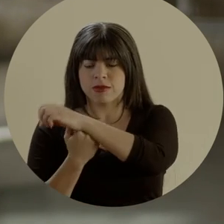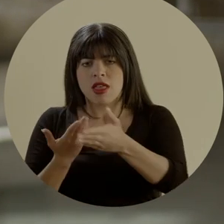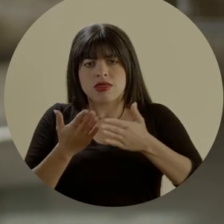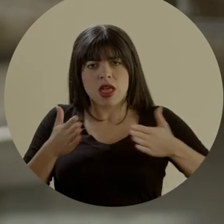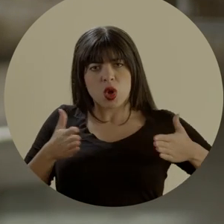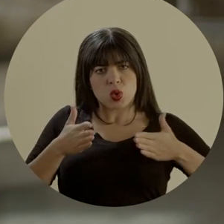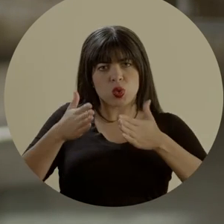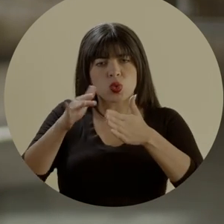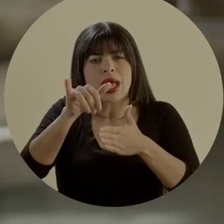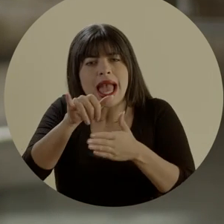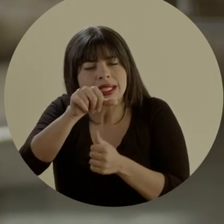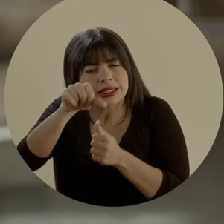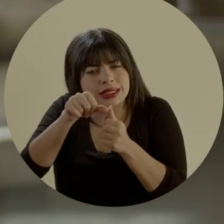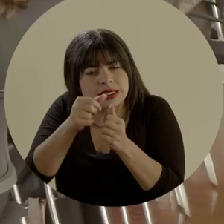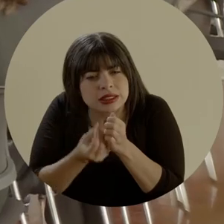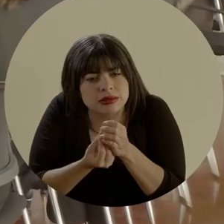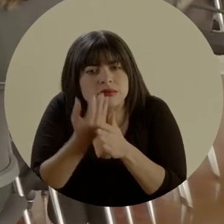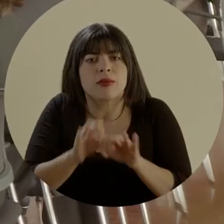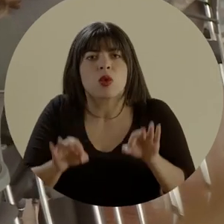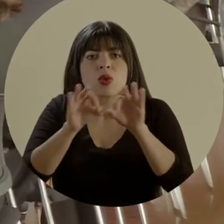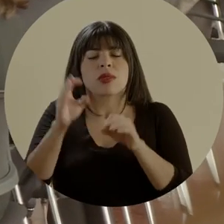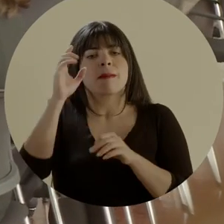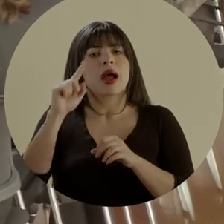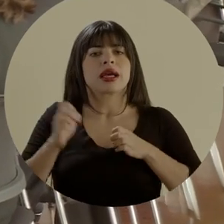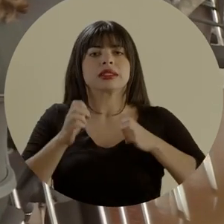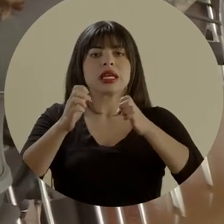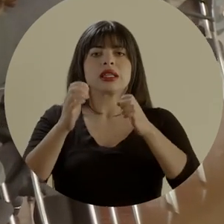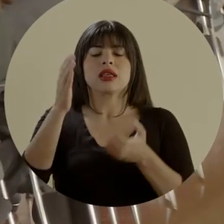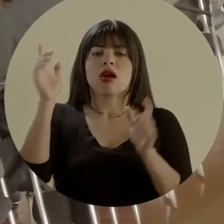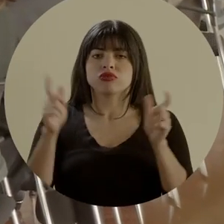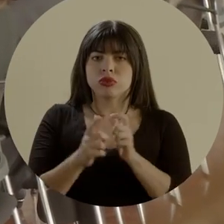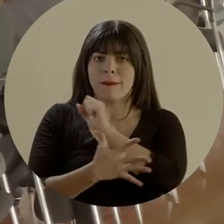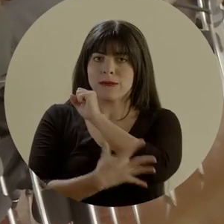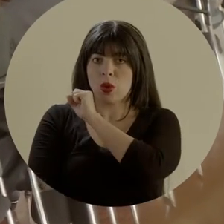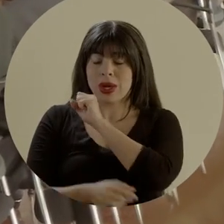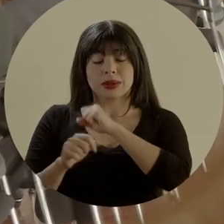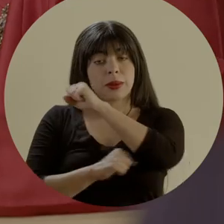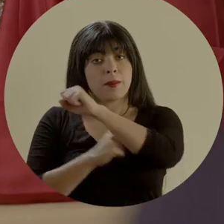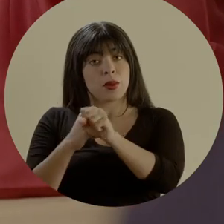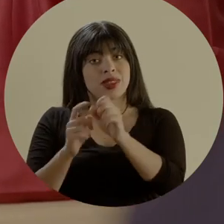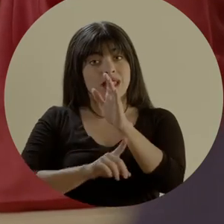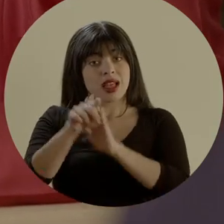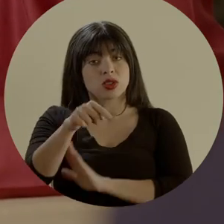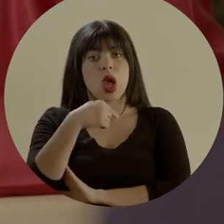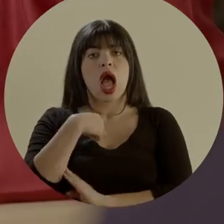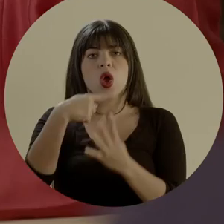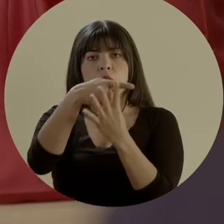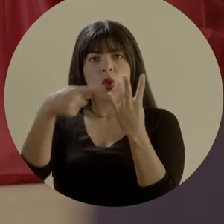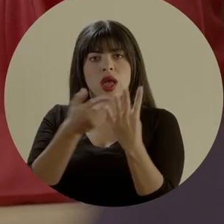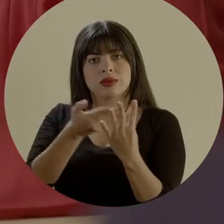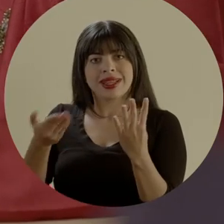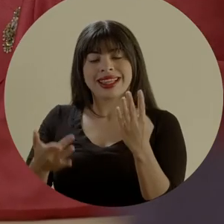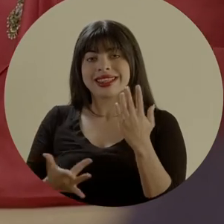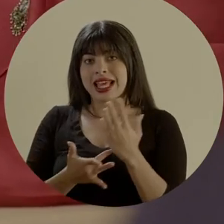se construye sobre cimientos, es una ruta. Esa es la esencia de la estrategia nacional de reducción de la pobreza. Puente al